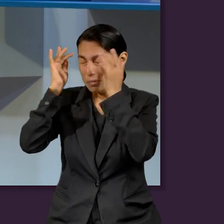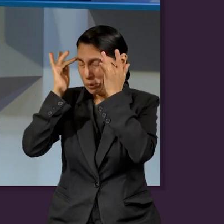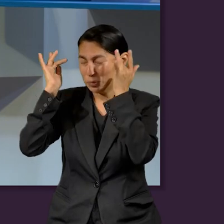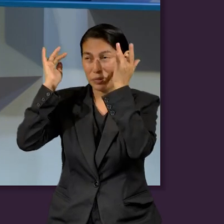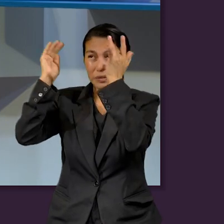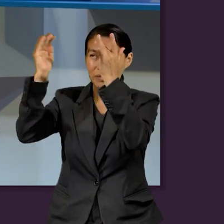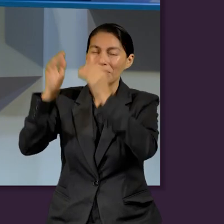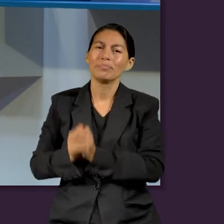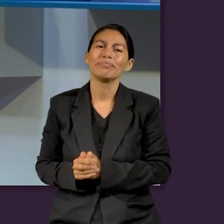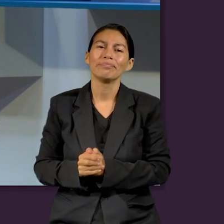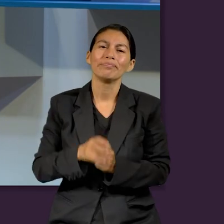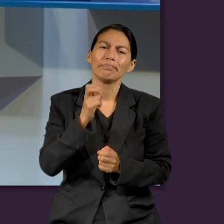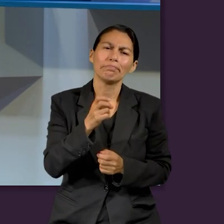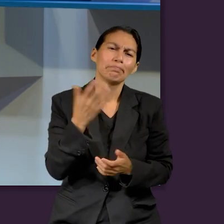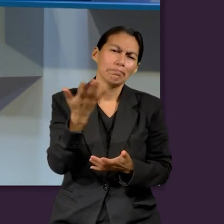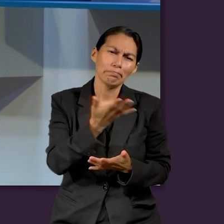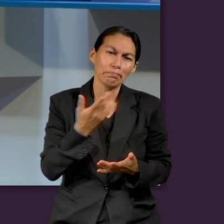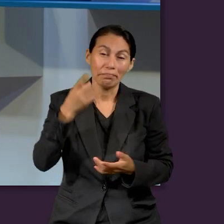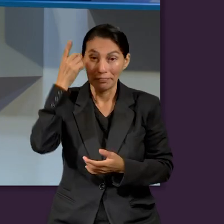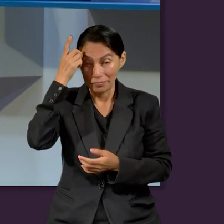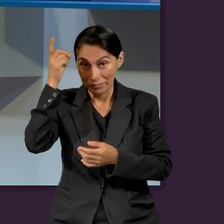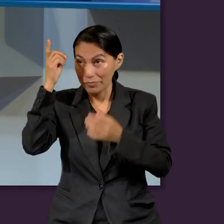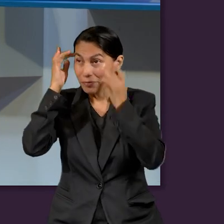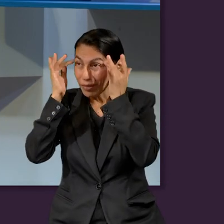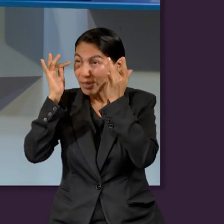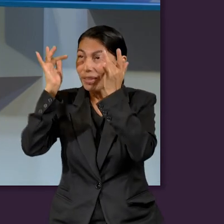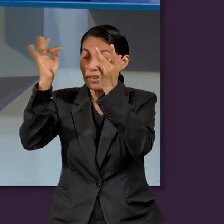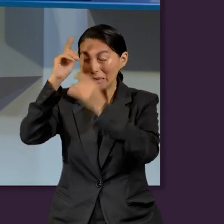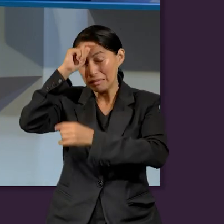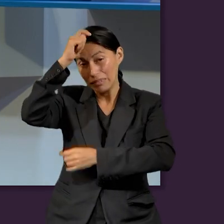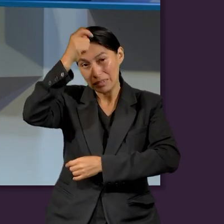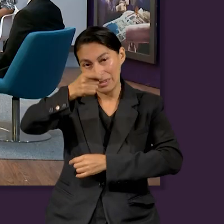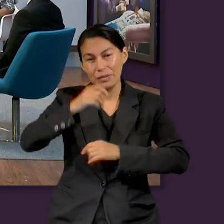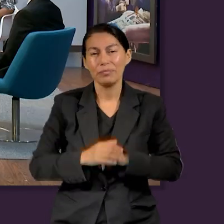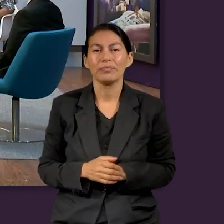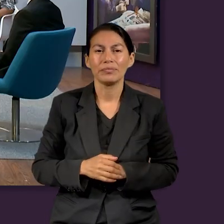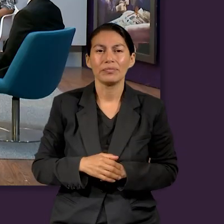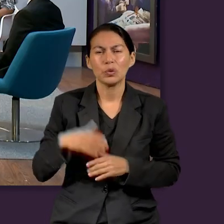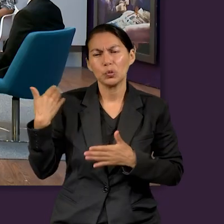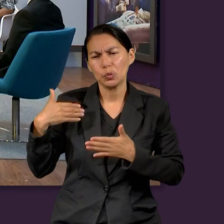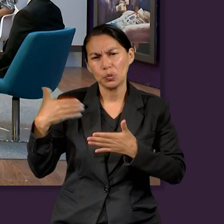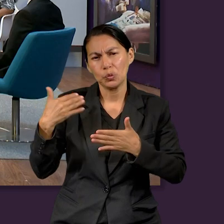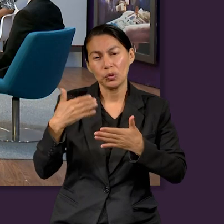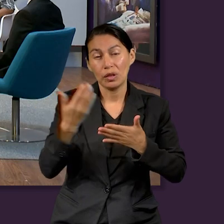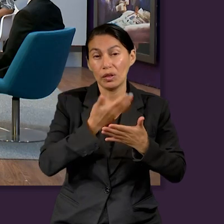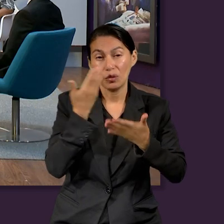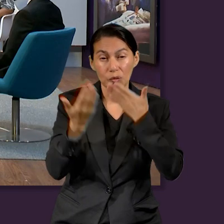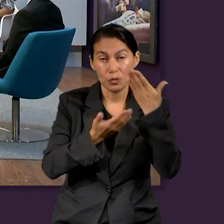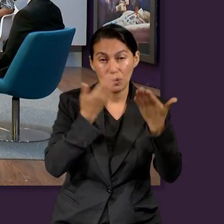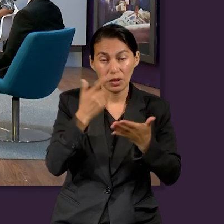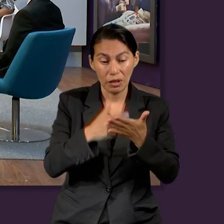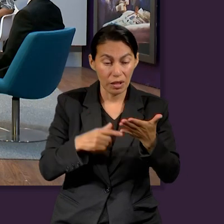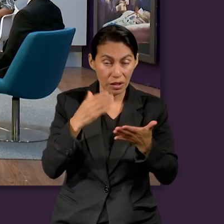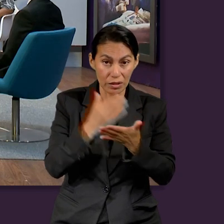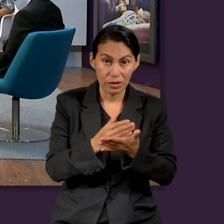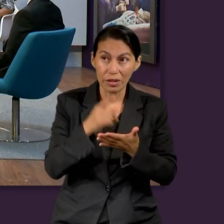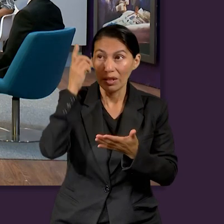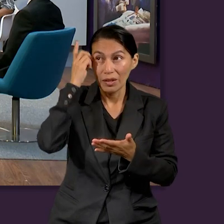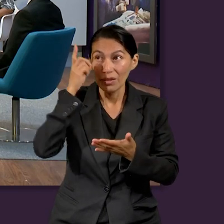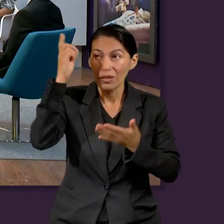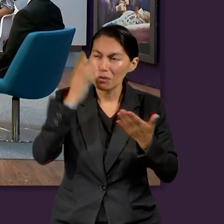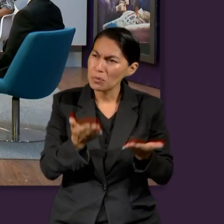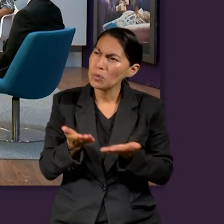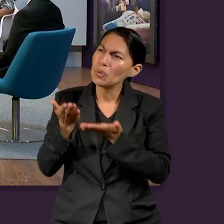de su santo nombre. Así que qué bendición es poder nosotros a lo largo de esta lección poder